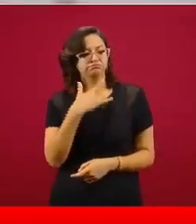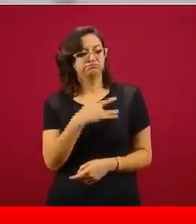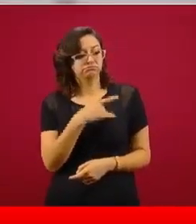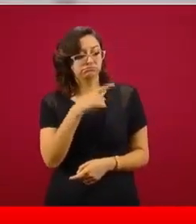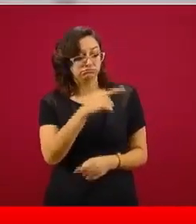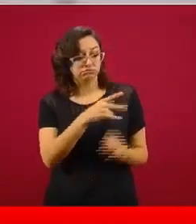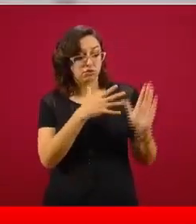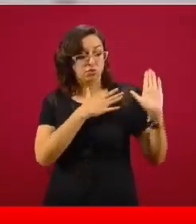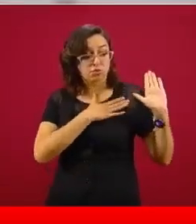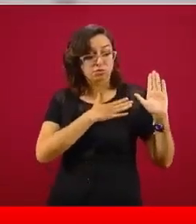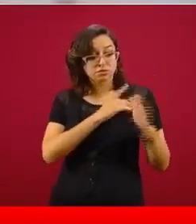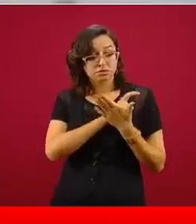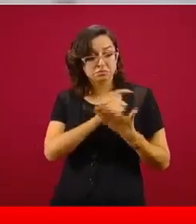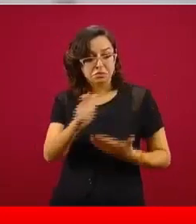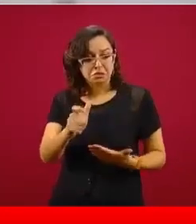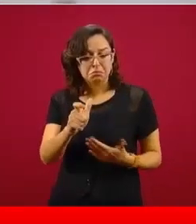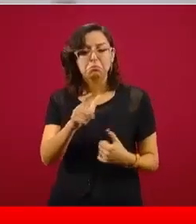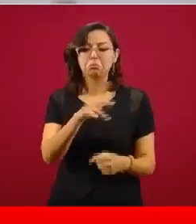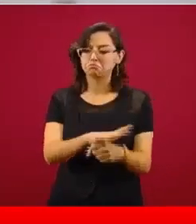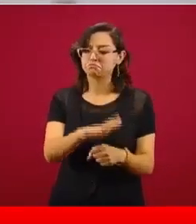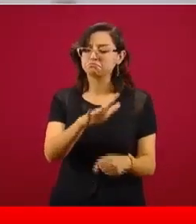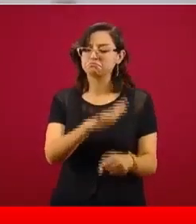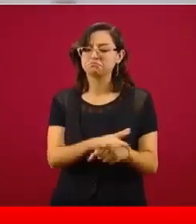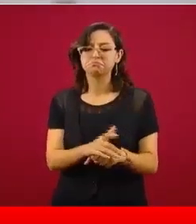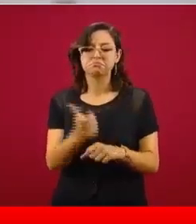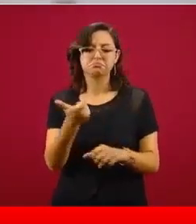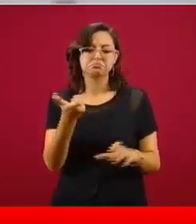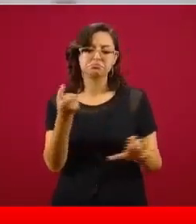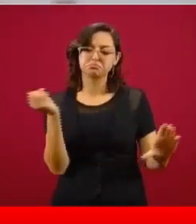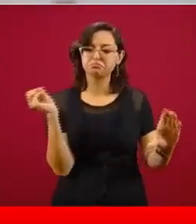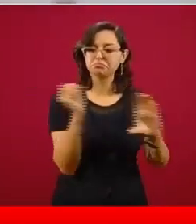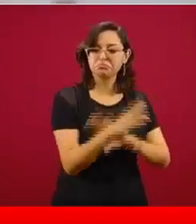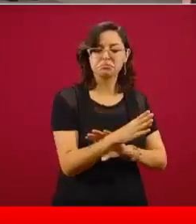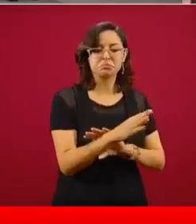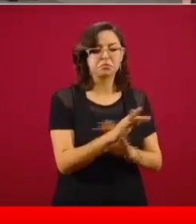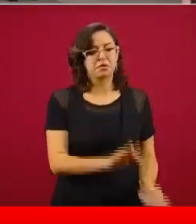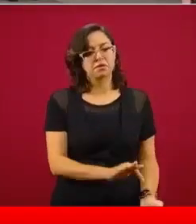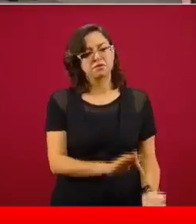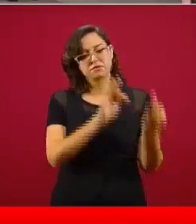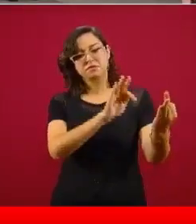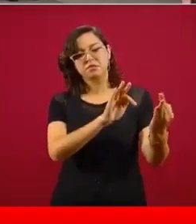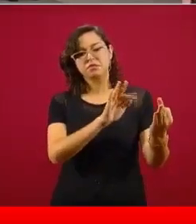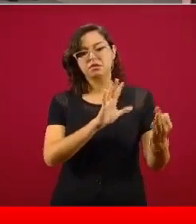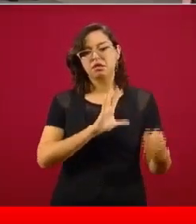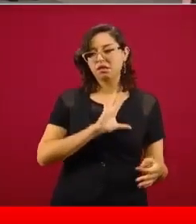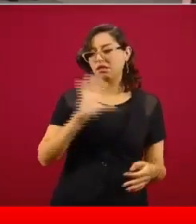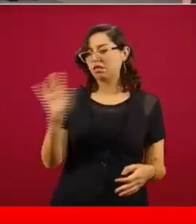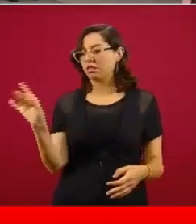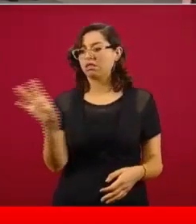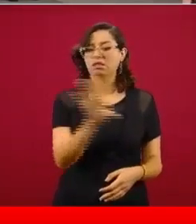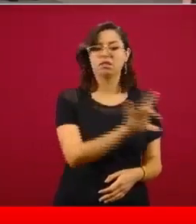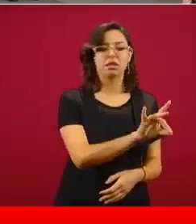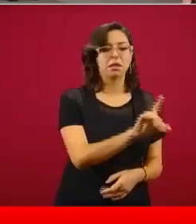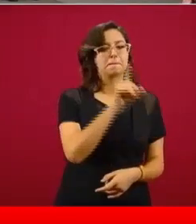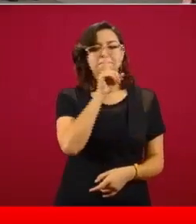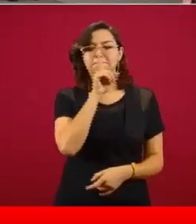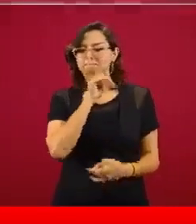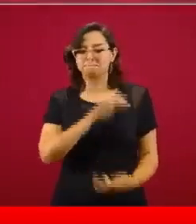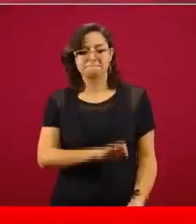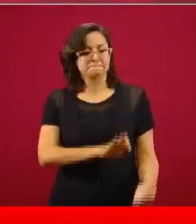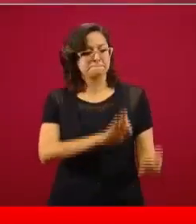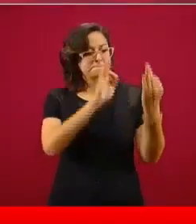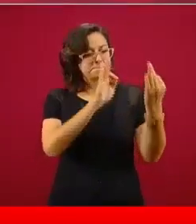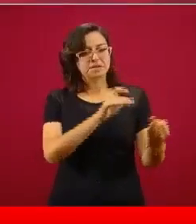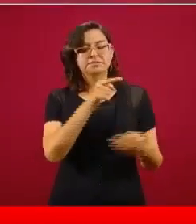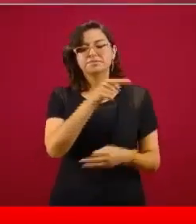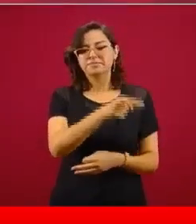crédito de 25 mil pesos y sobre todo de manera directa, a ellos, sin intermediarios. Y eso es lo que está ocurriendo el día de hoy y